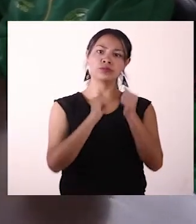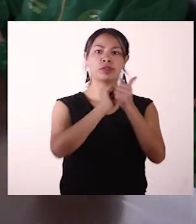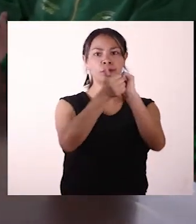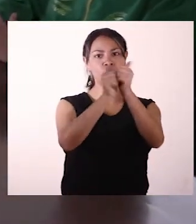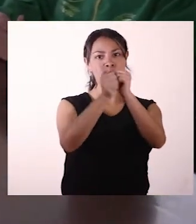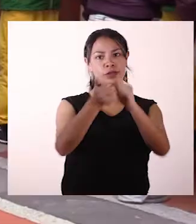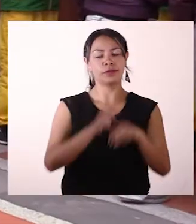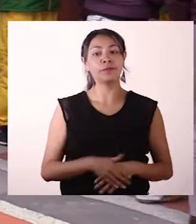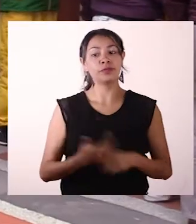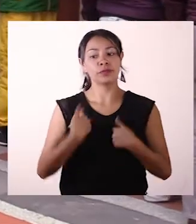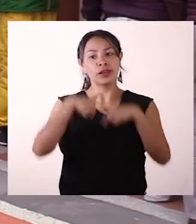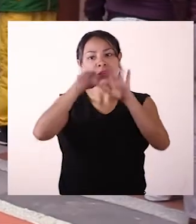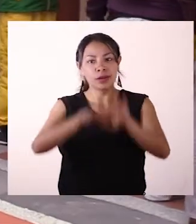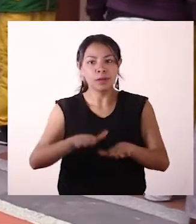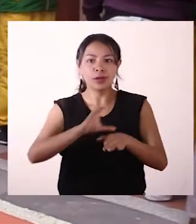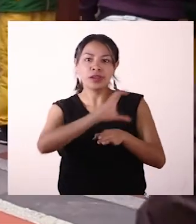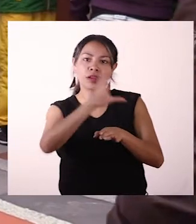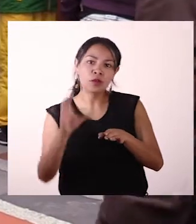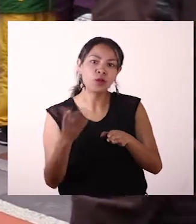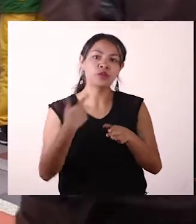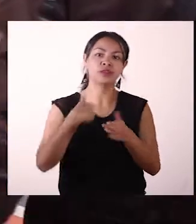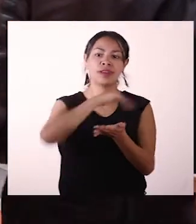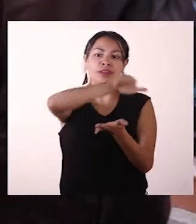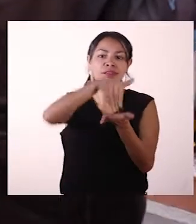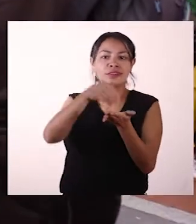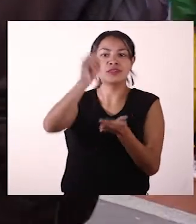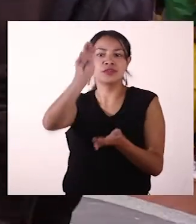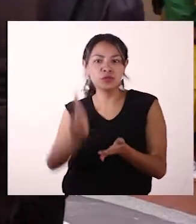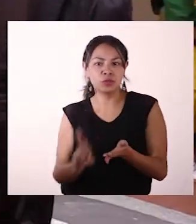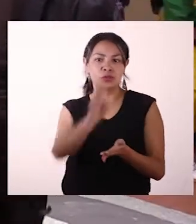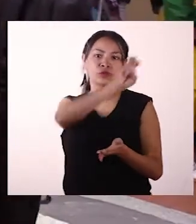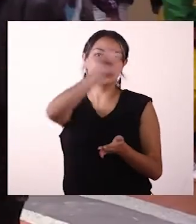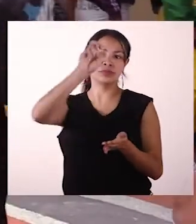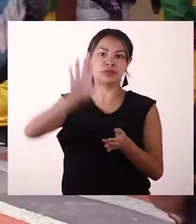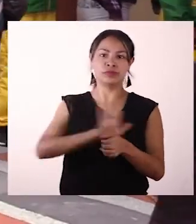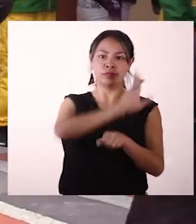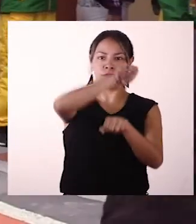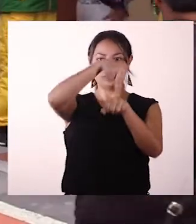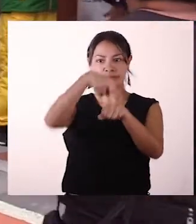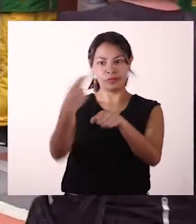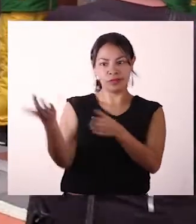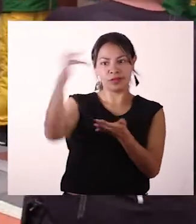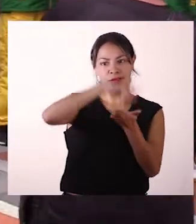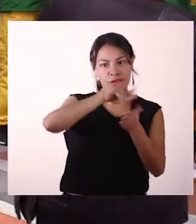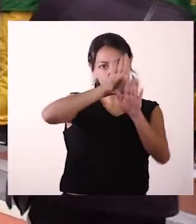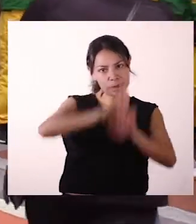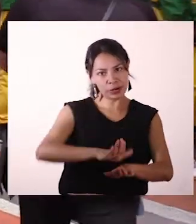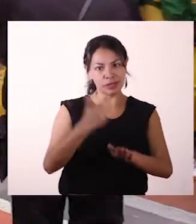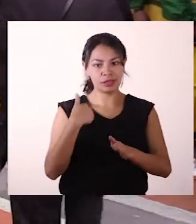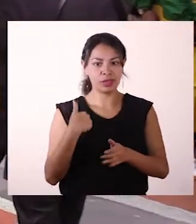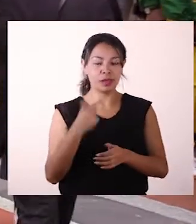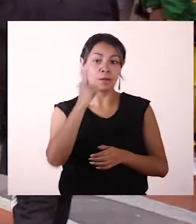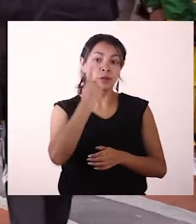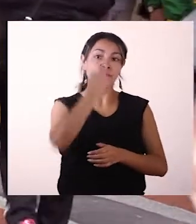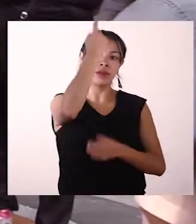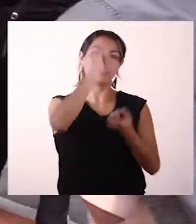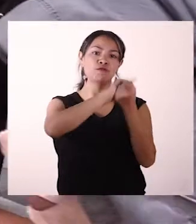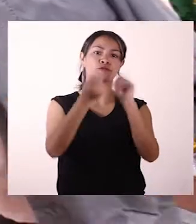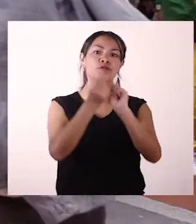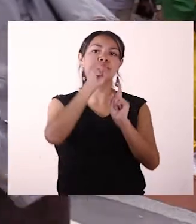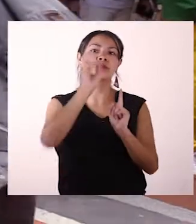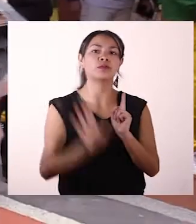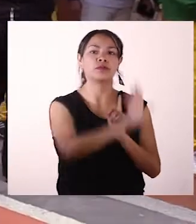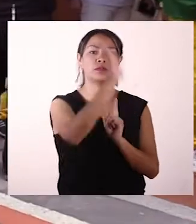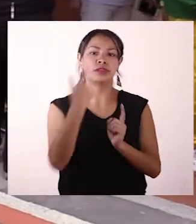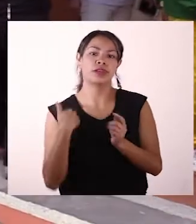deportiva. Hay representantes de la costa, de la zona sur, del centro y de la zona norte del departamento. La idea es viajar a este primer evento